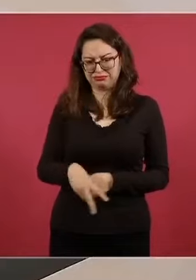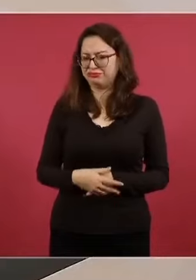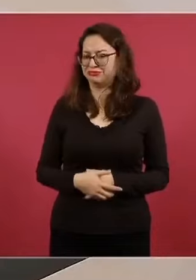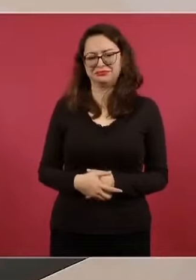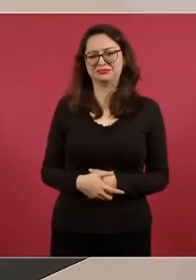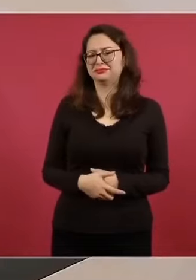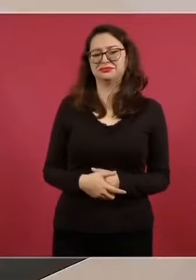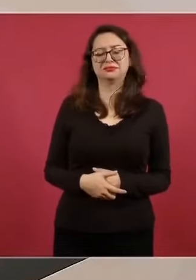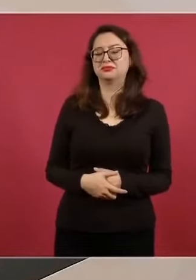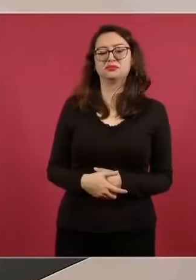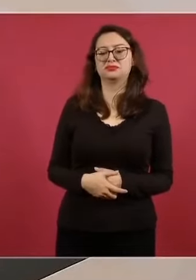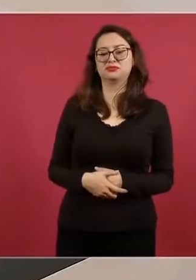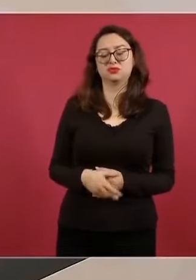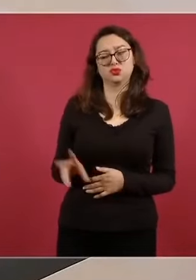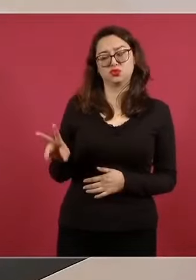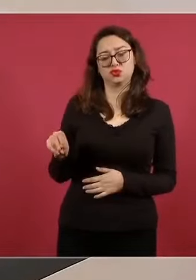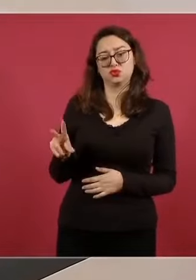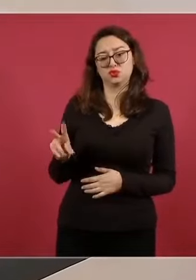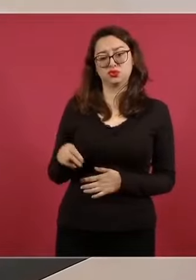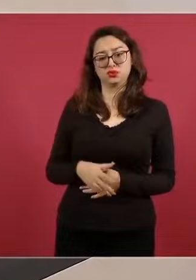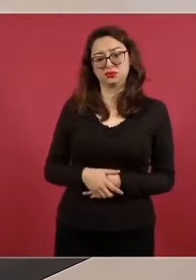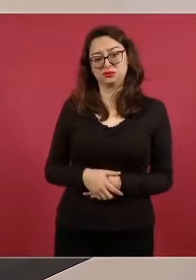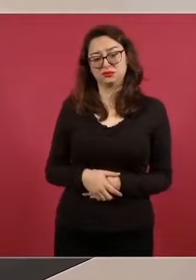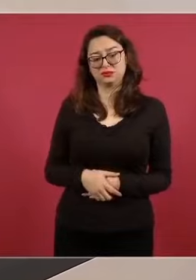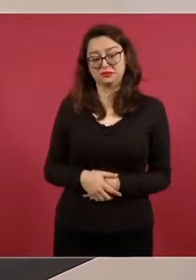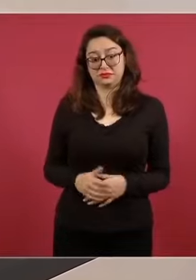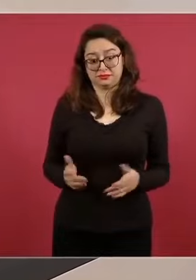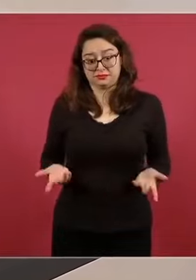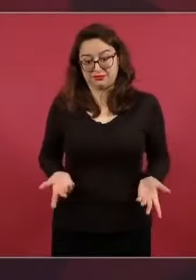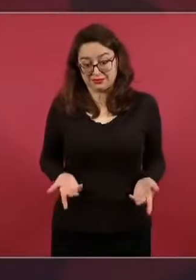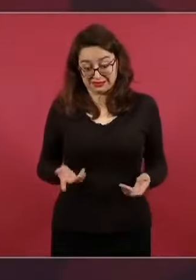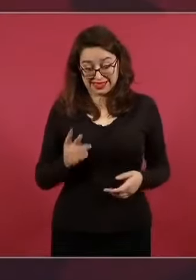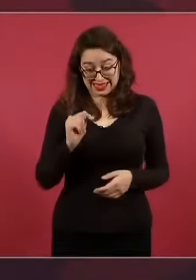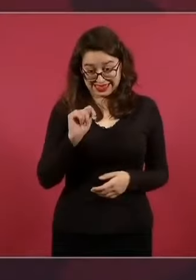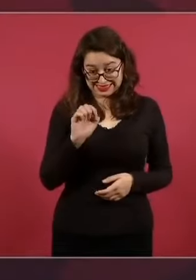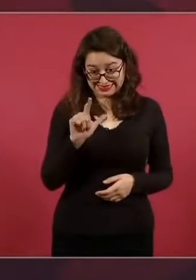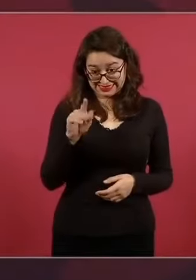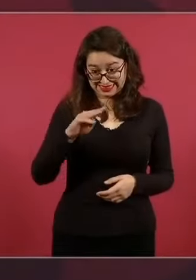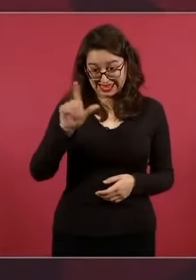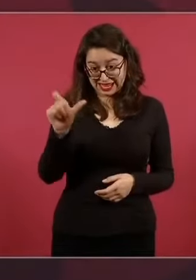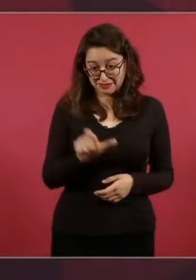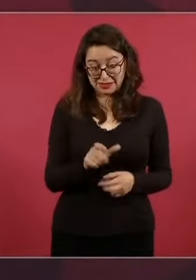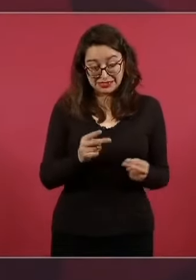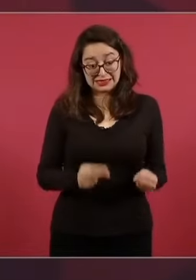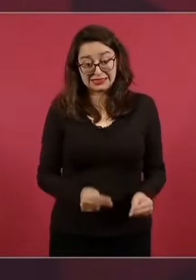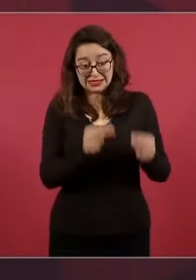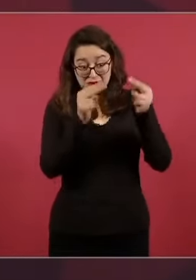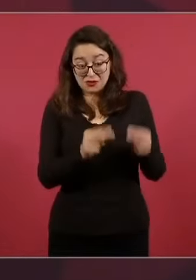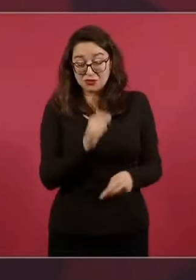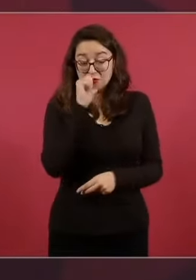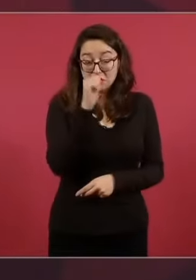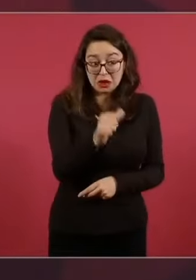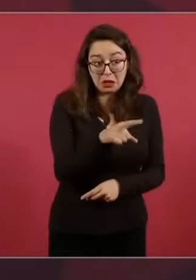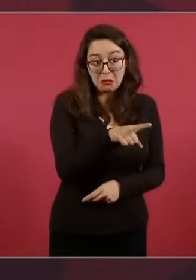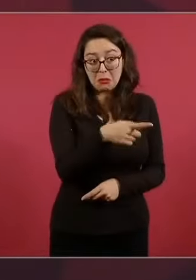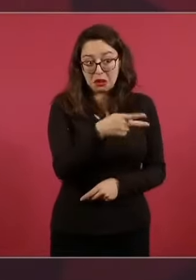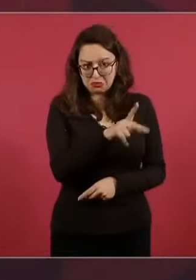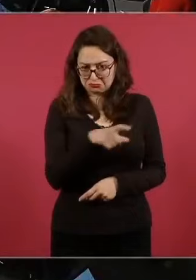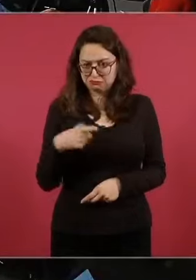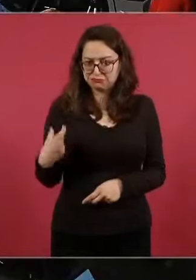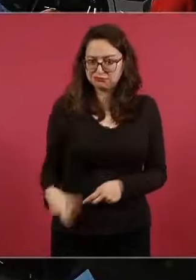y le ha ido bien a Carlos porque es un buen empresario, como le ha ido bien a otros,